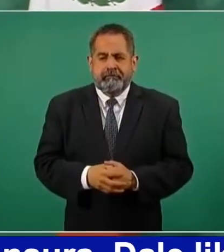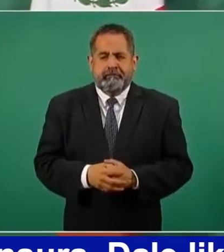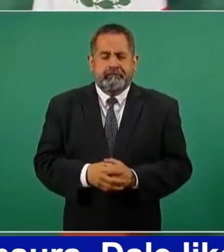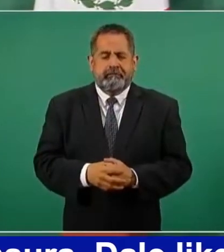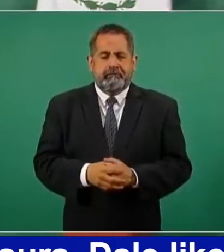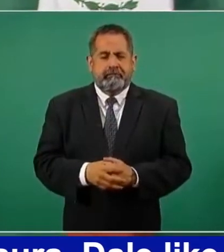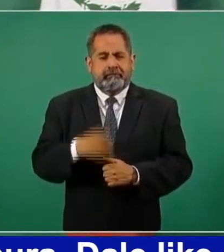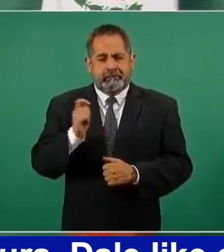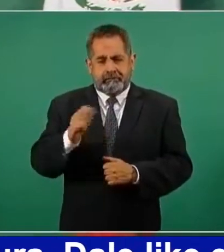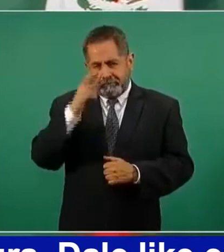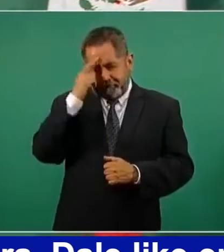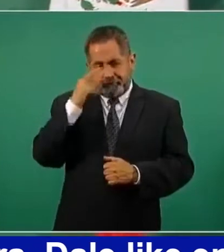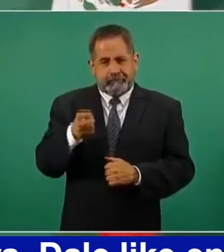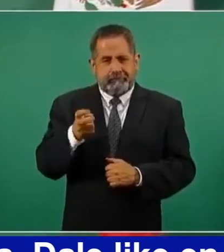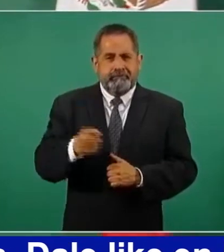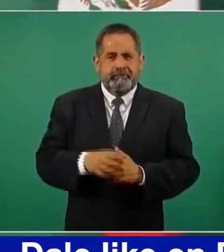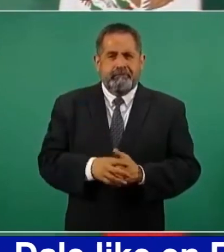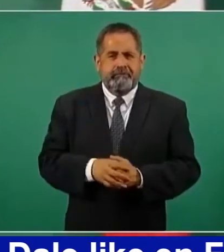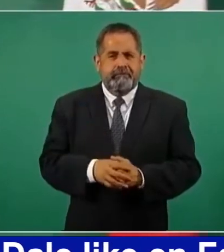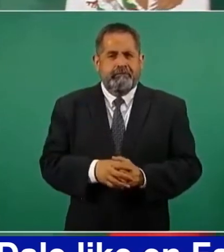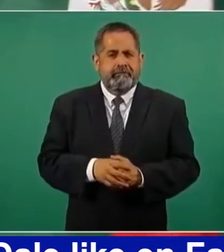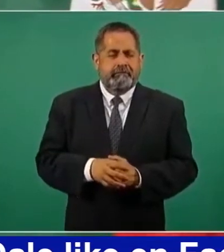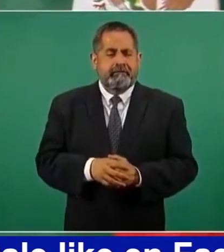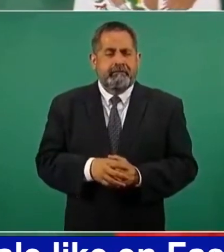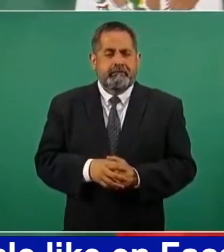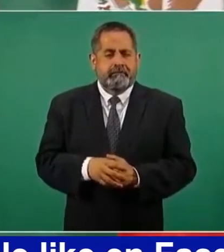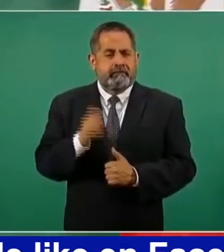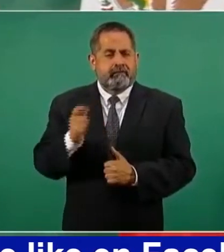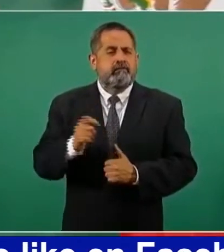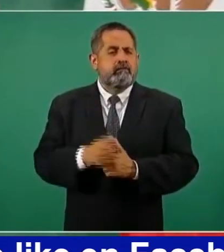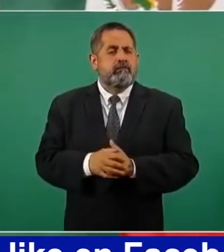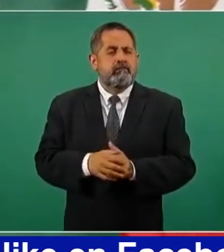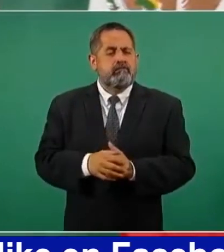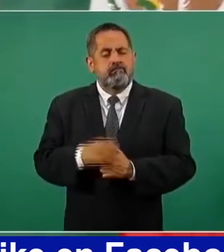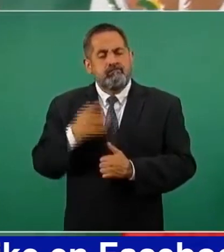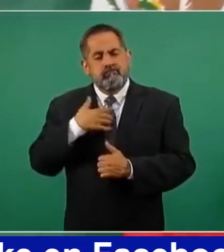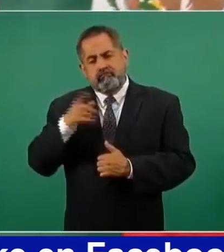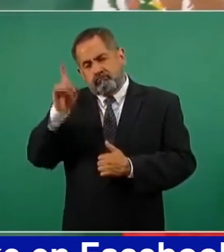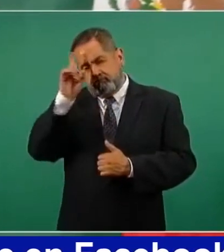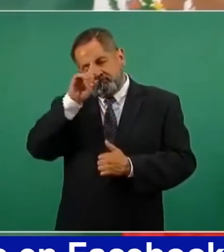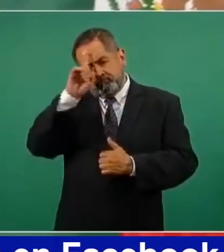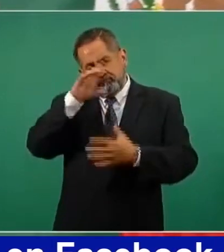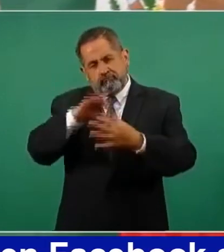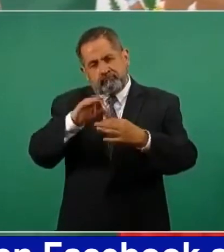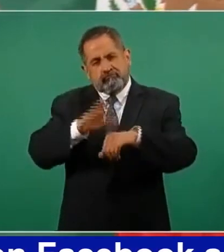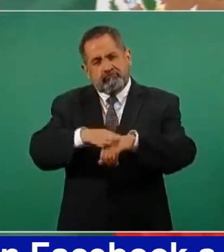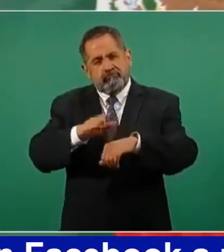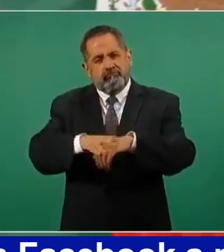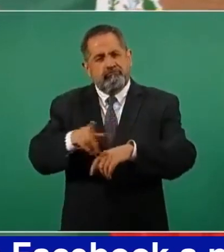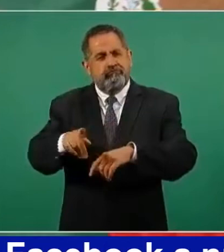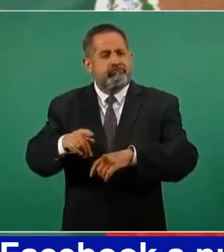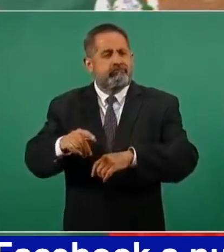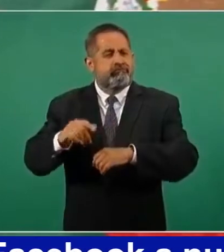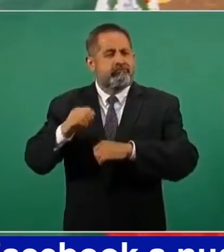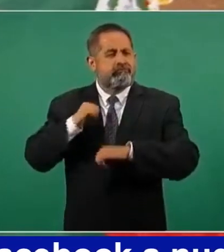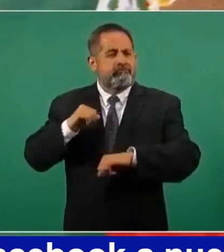Acuérdense de la recomendación del migrante